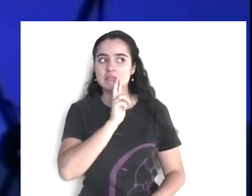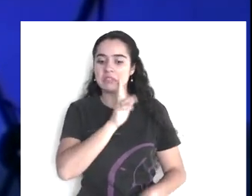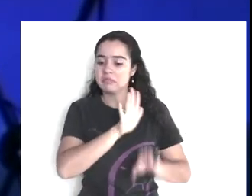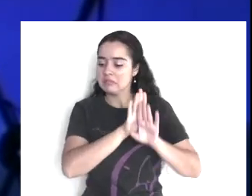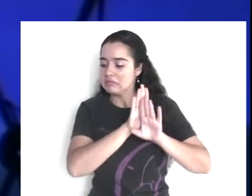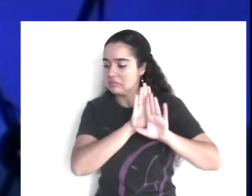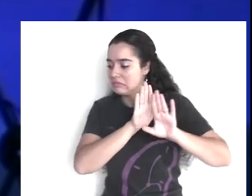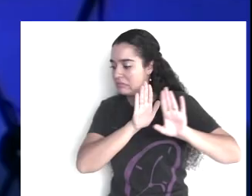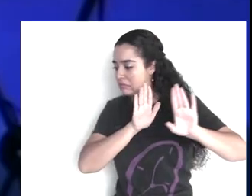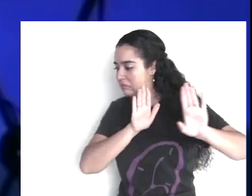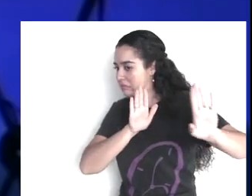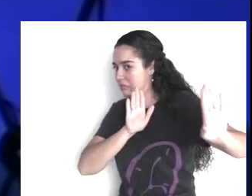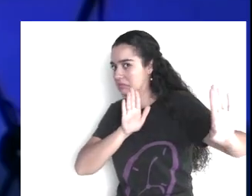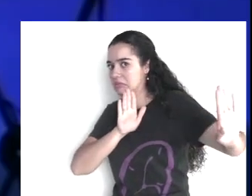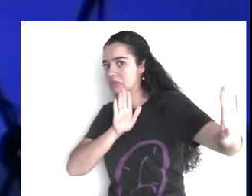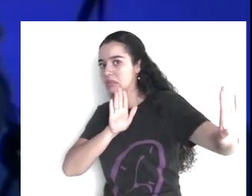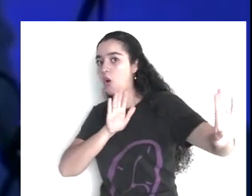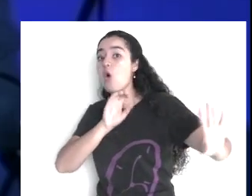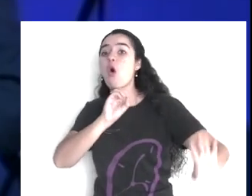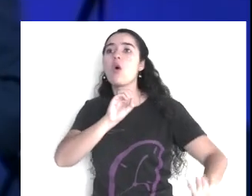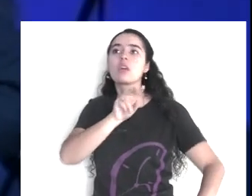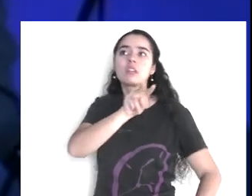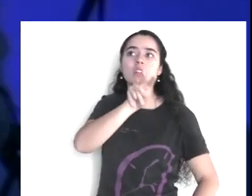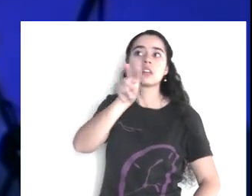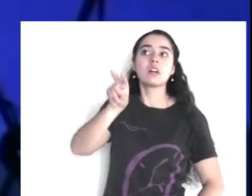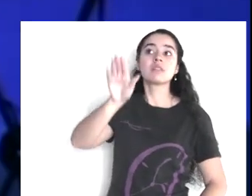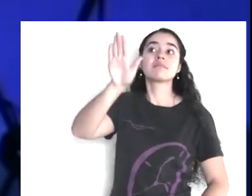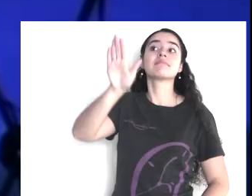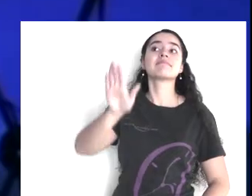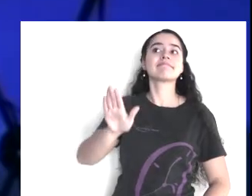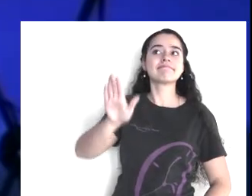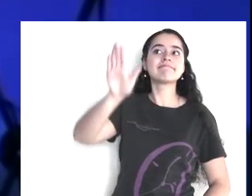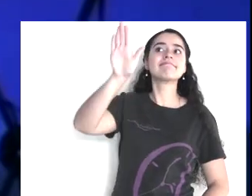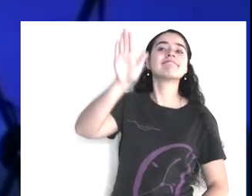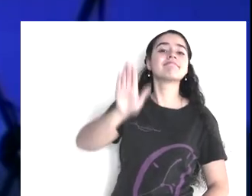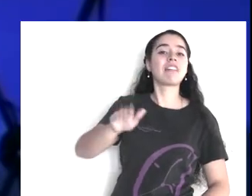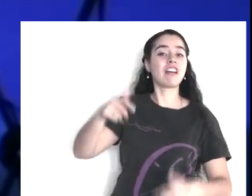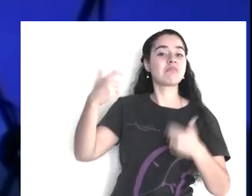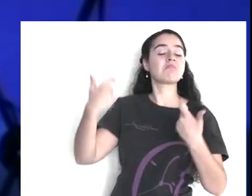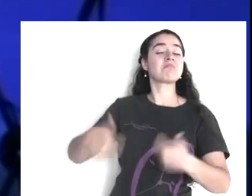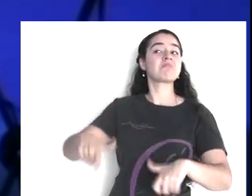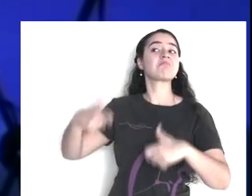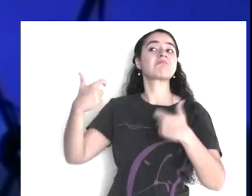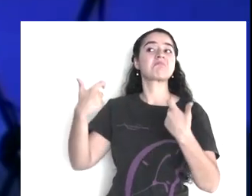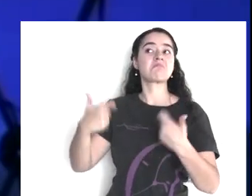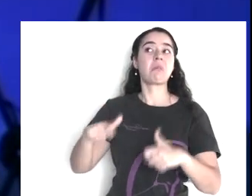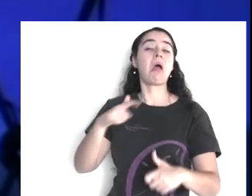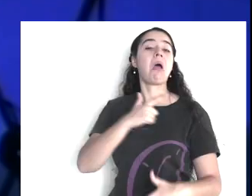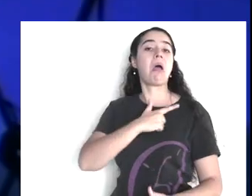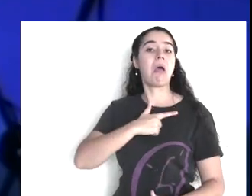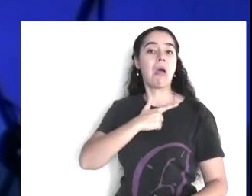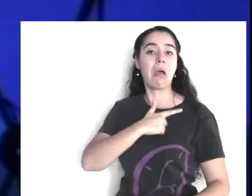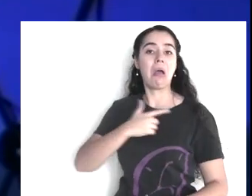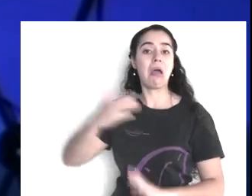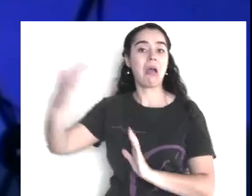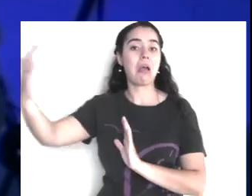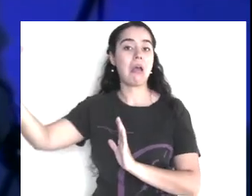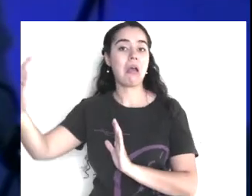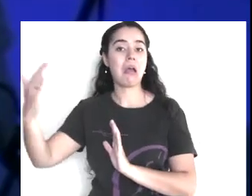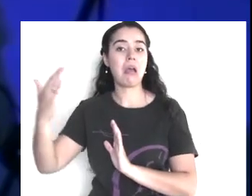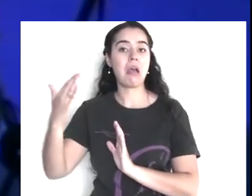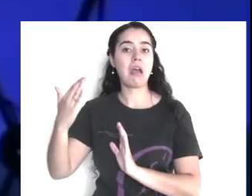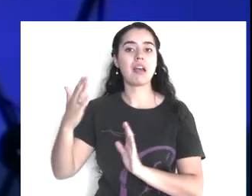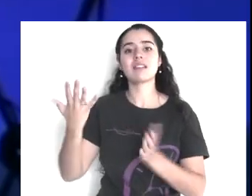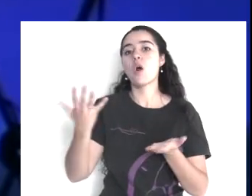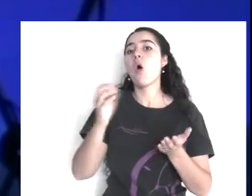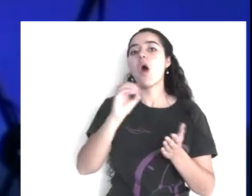¿si? Puede ser la, puede ser una apariencia, de alguien, que, se viste